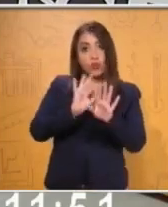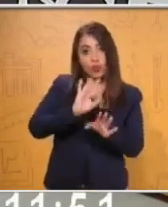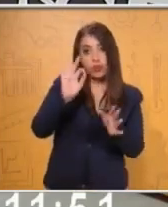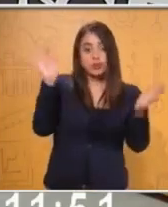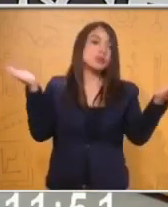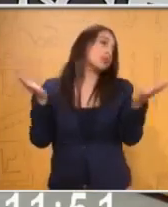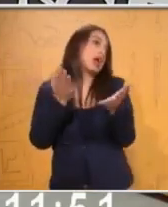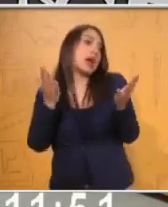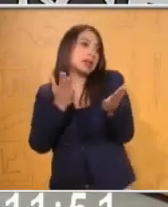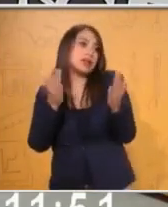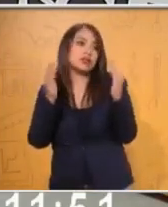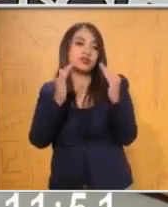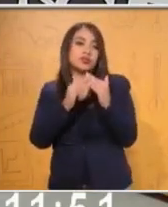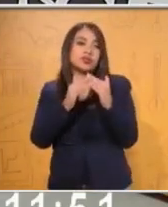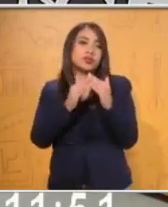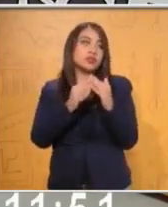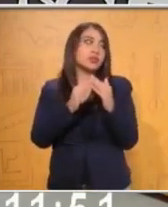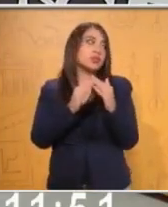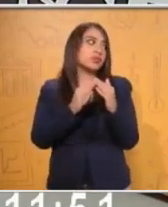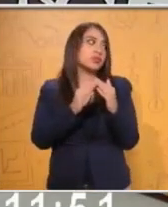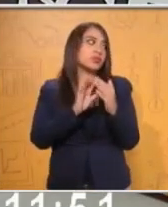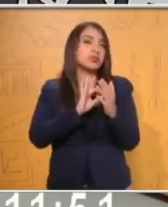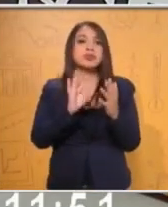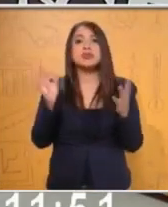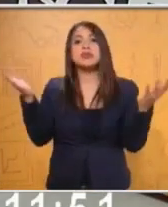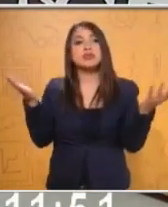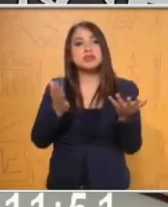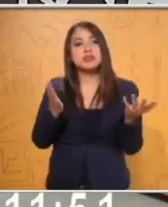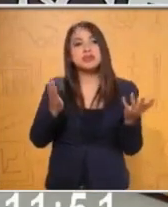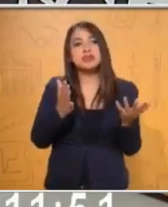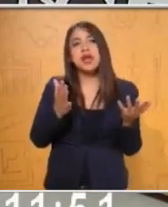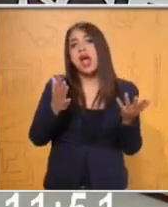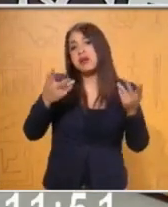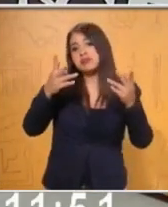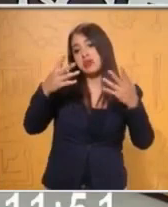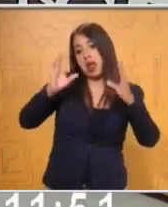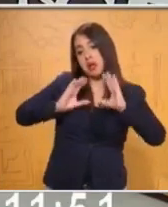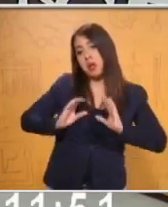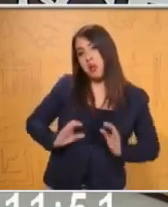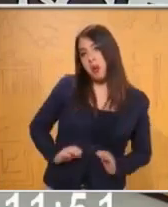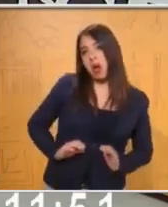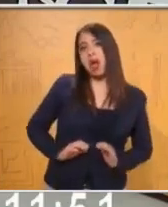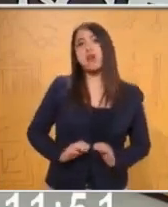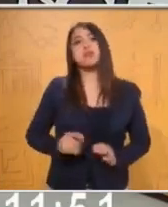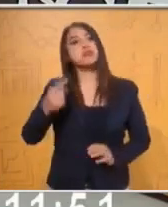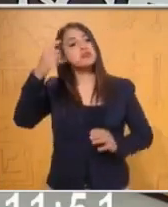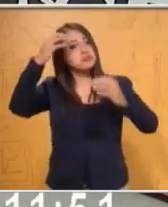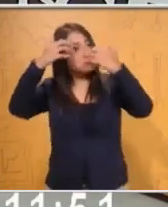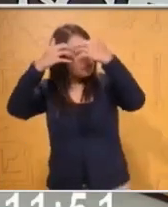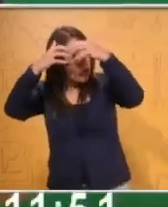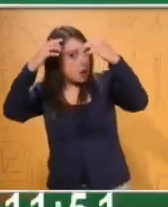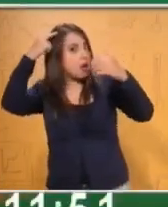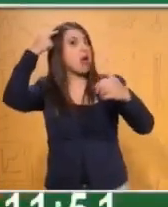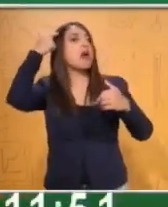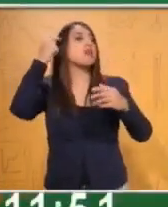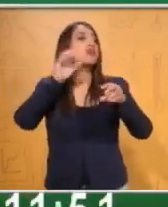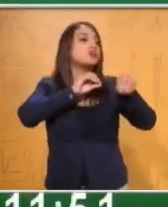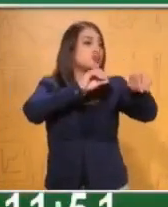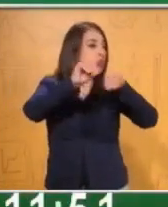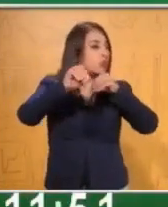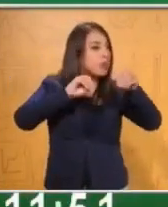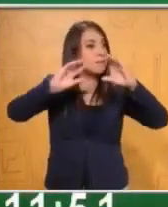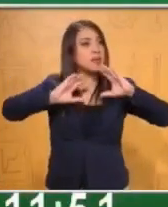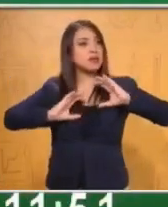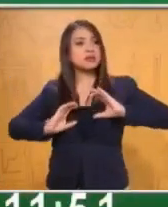activa. En lo cual, pues, ¿qué integramos? Pues, trabajamos todas nuestras partes del cuerpo. Trabajamos nuestro cerebro, nuestros movimientos corporales,